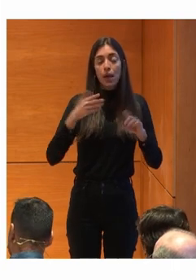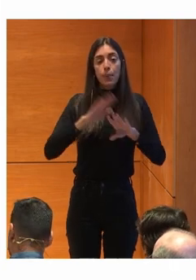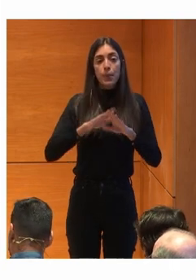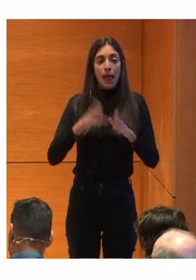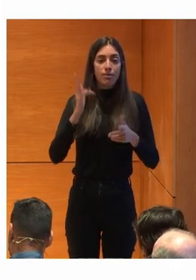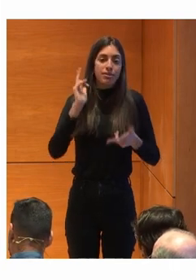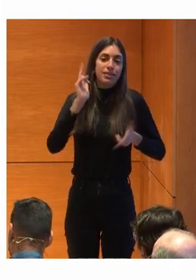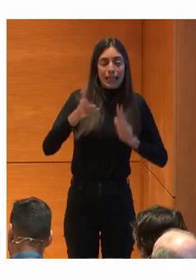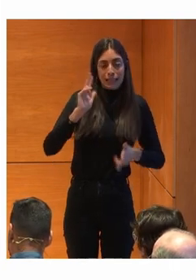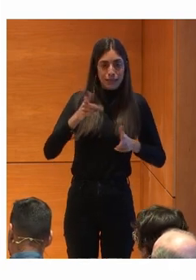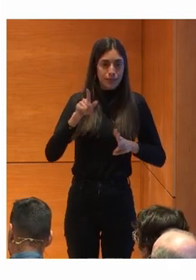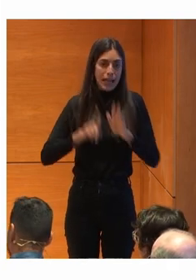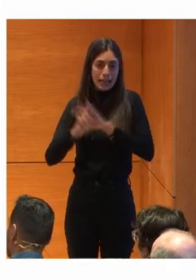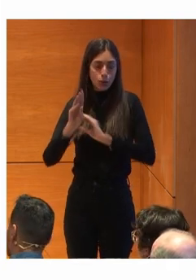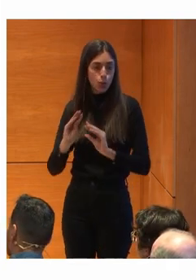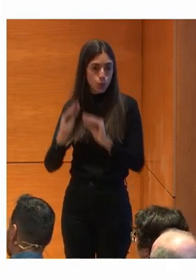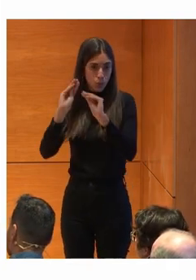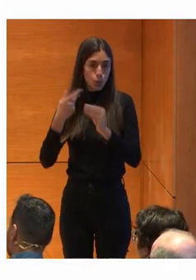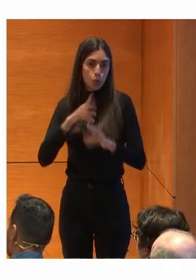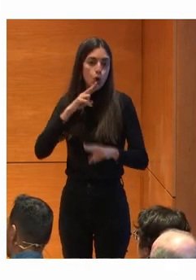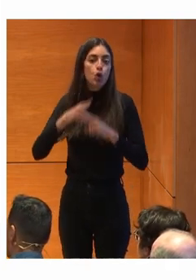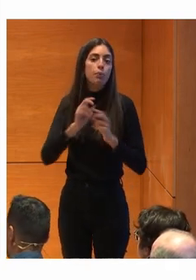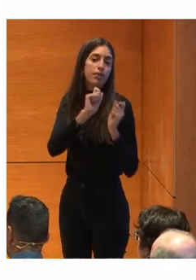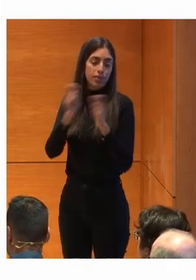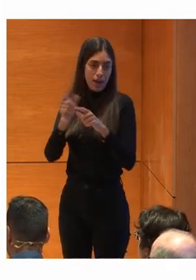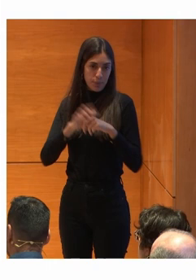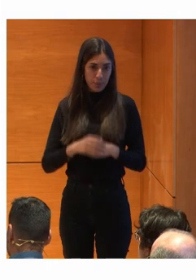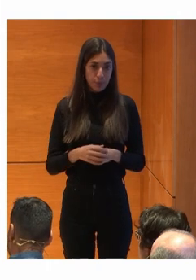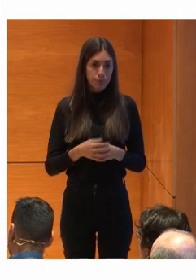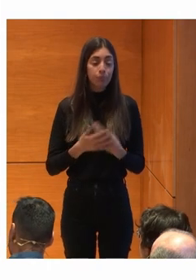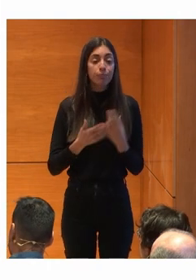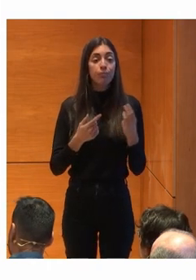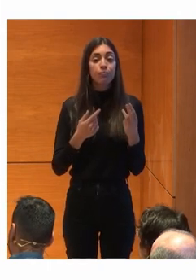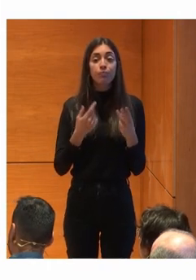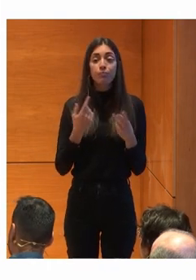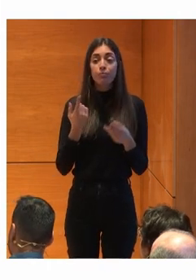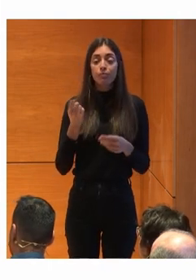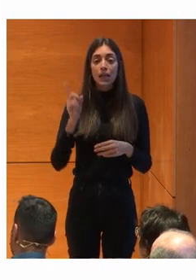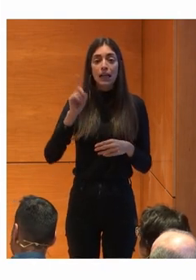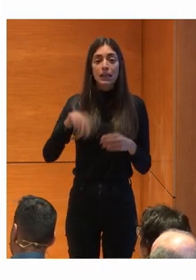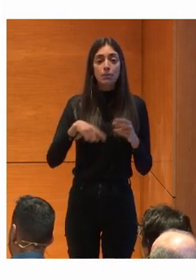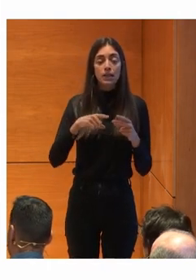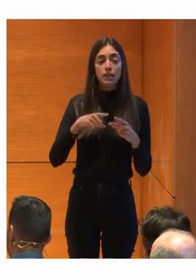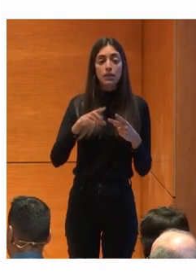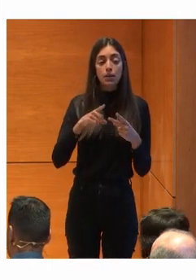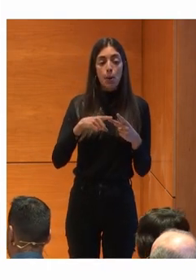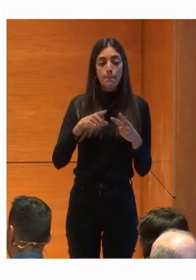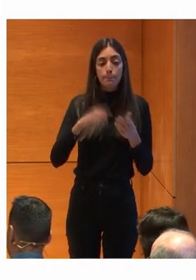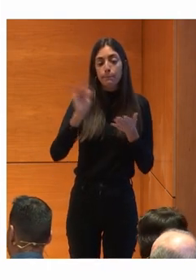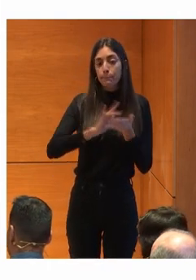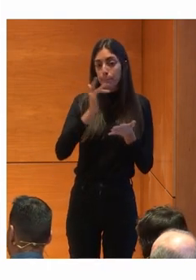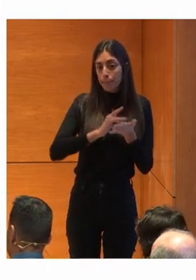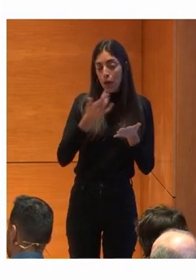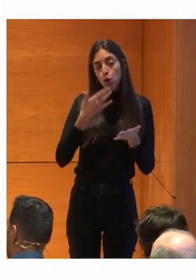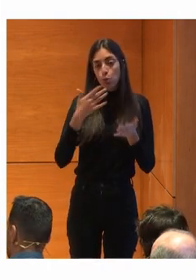País Vasco ¿Vale? Entonces han puesto Este nombre Que es como que Viene todo conjunto Que es una Surface Con un